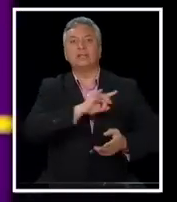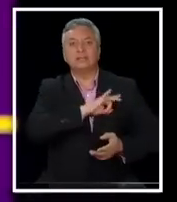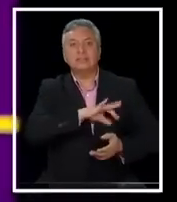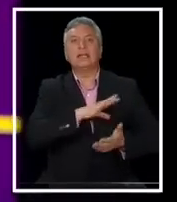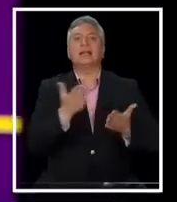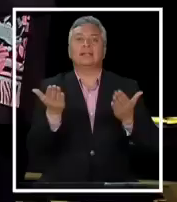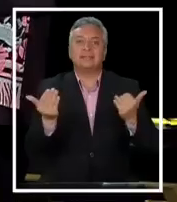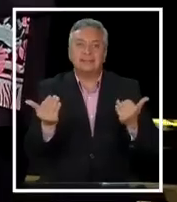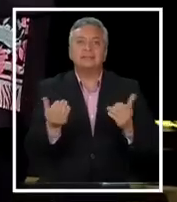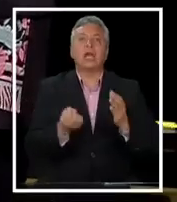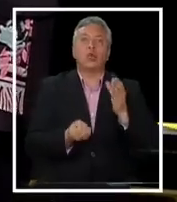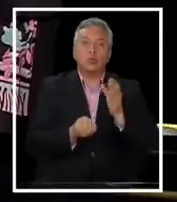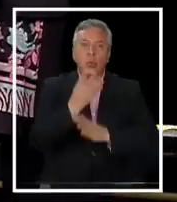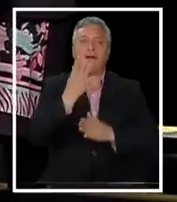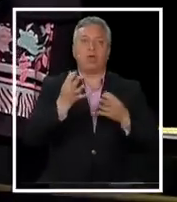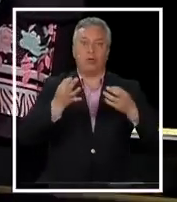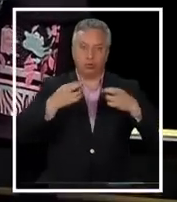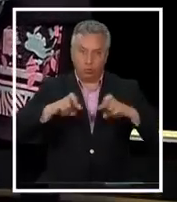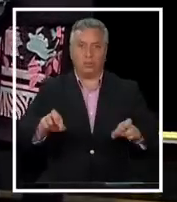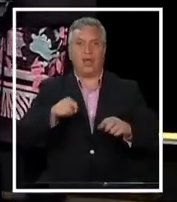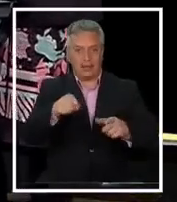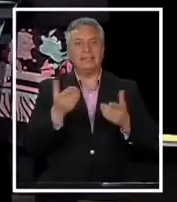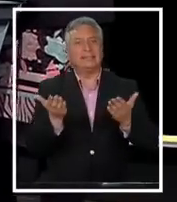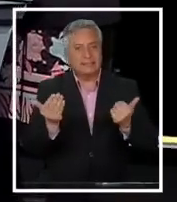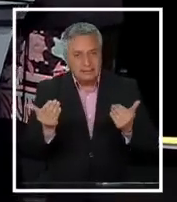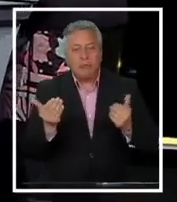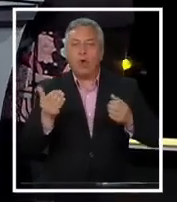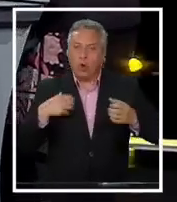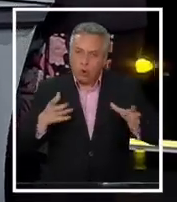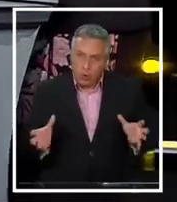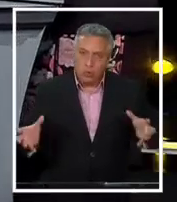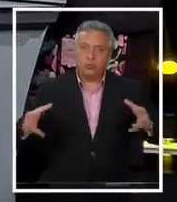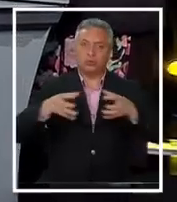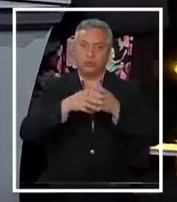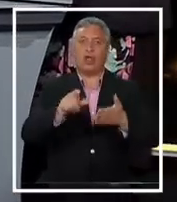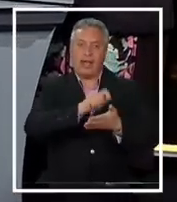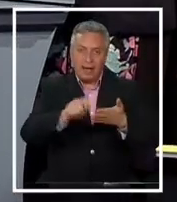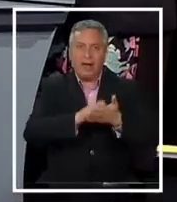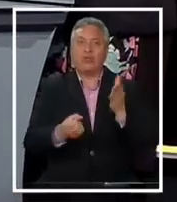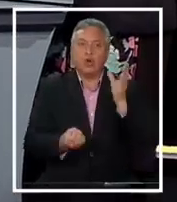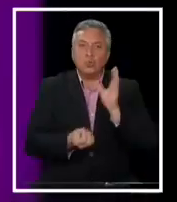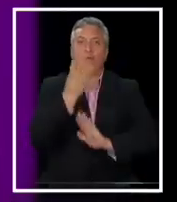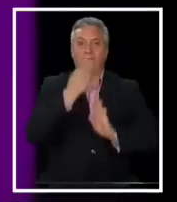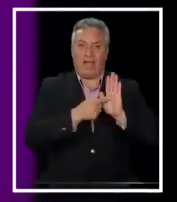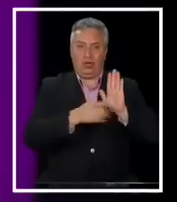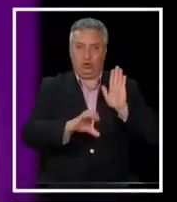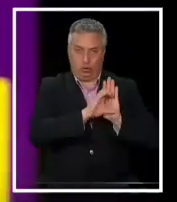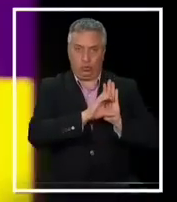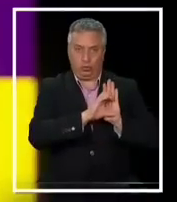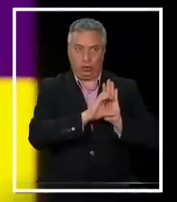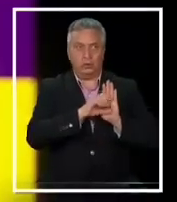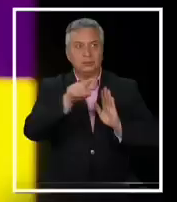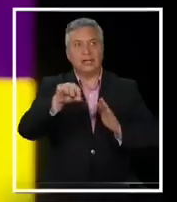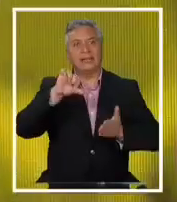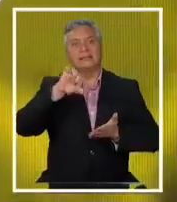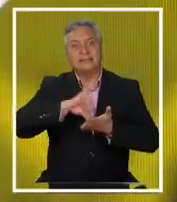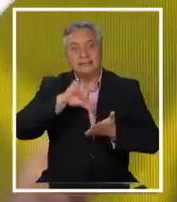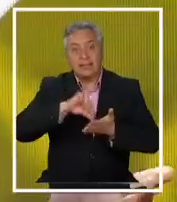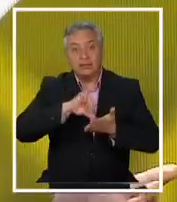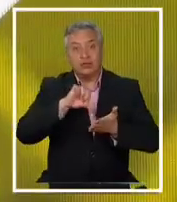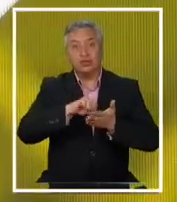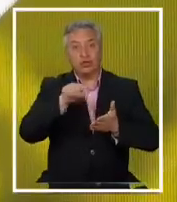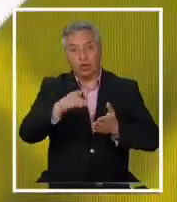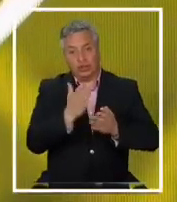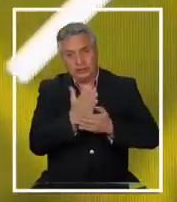oportunidad a partir del 5. Y tenemos que juntarnos todos para poder escribir esa nueva constitución. Paulina, este tema de la centro izquierda es interesante.